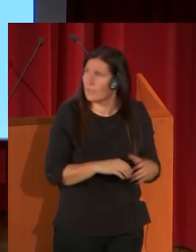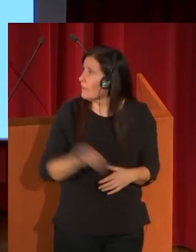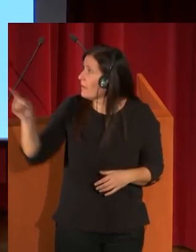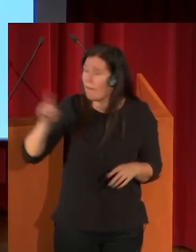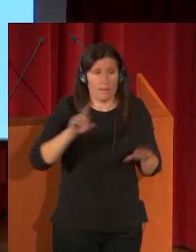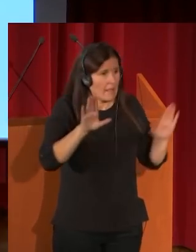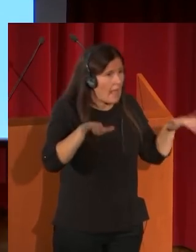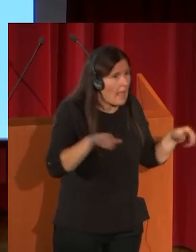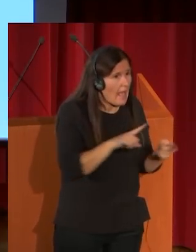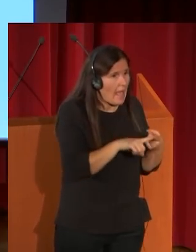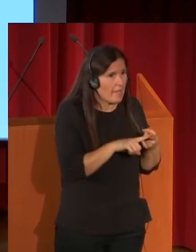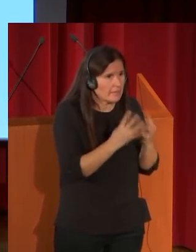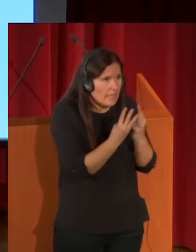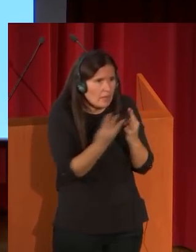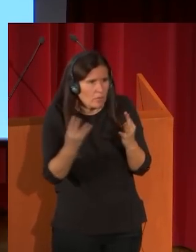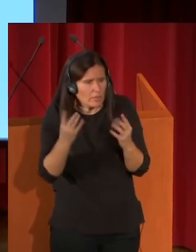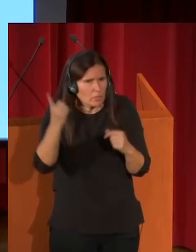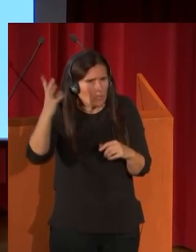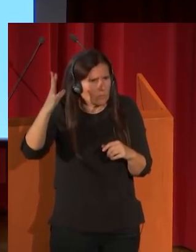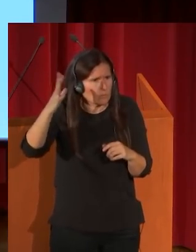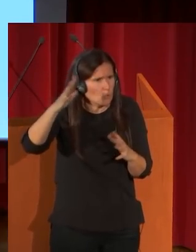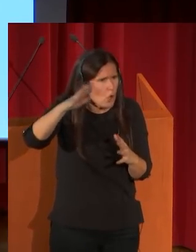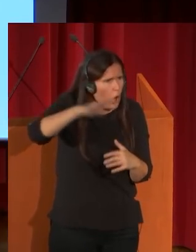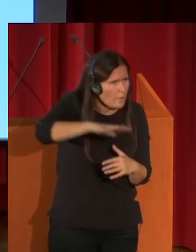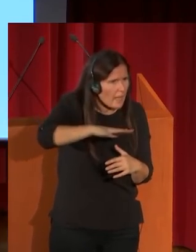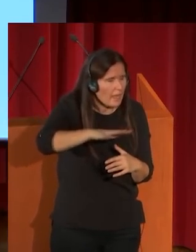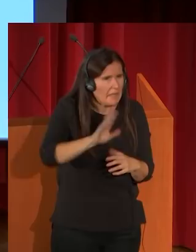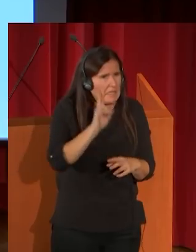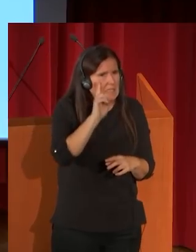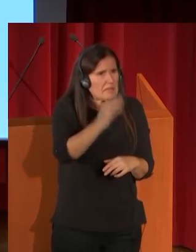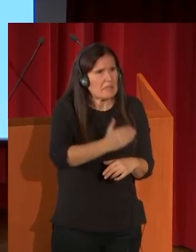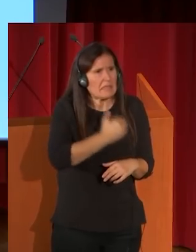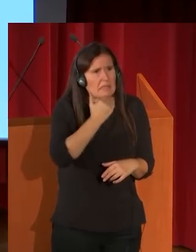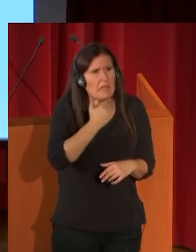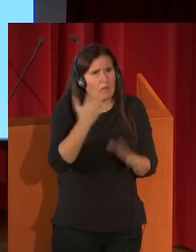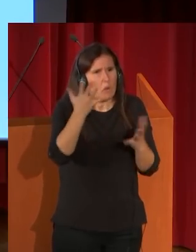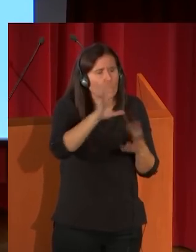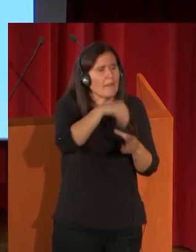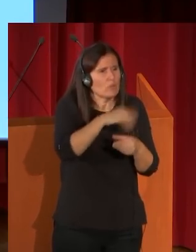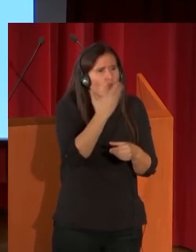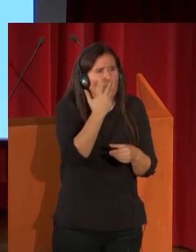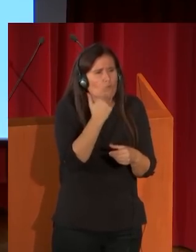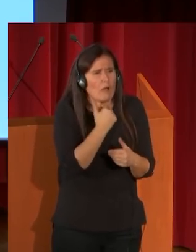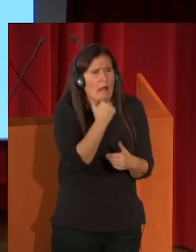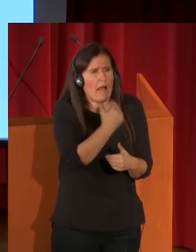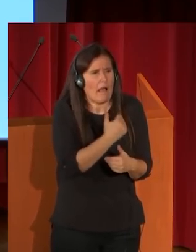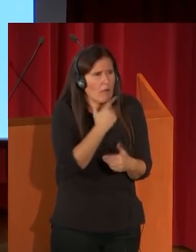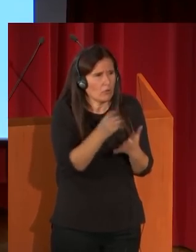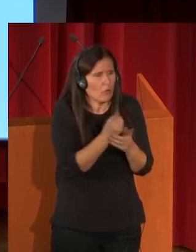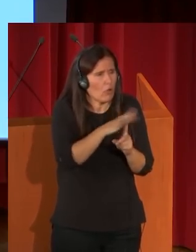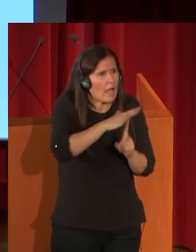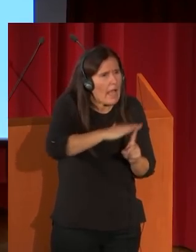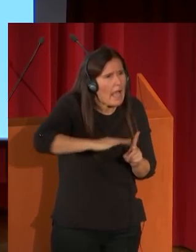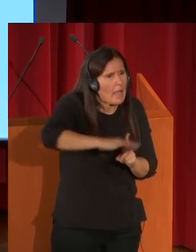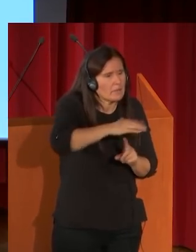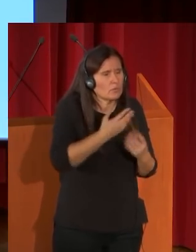aves. Está el fuerte muy sombrío, donde empiezan a verse ligeramente las sombras coloreadas y está todo ello ambientado en un